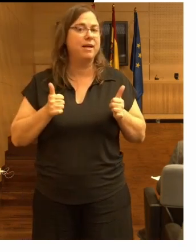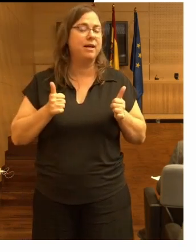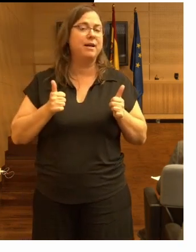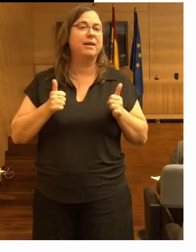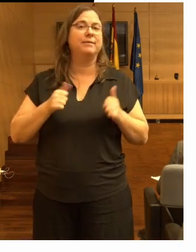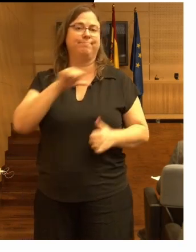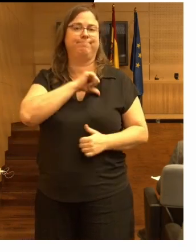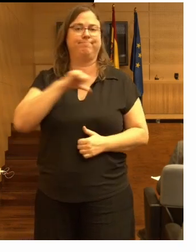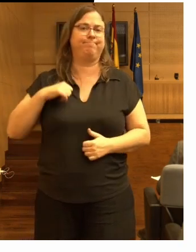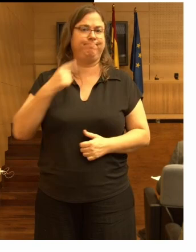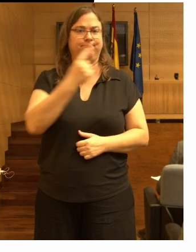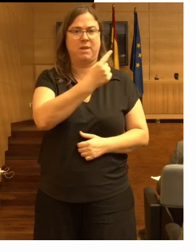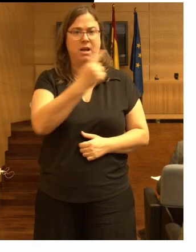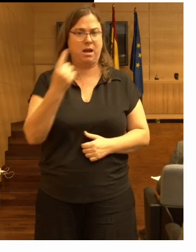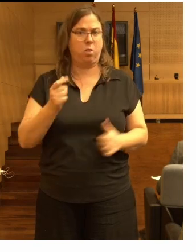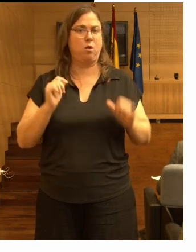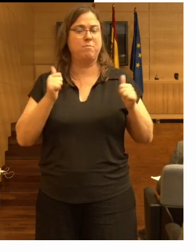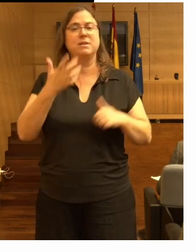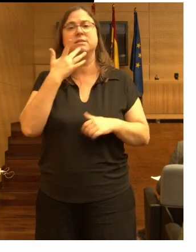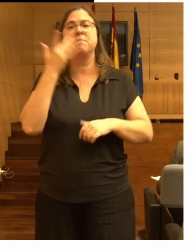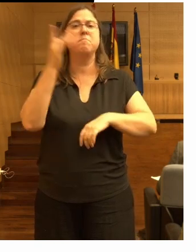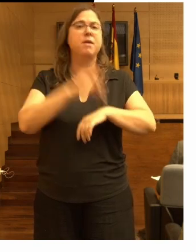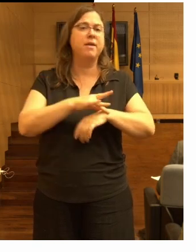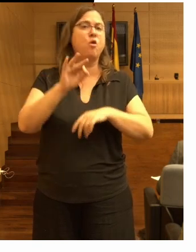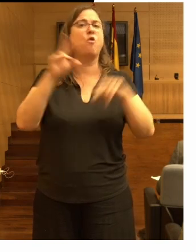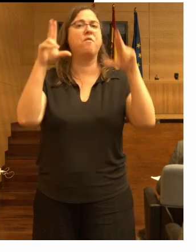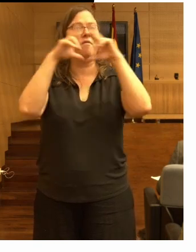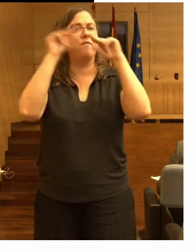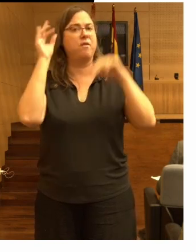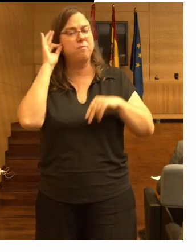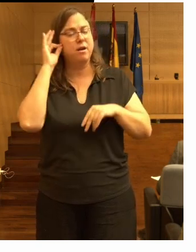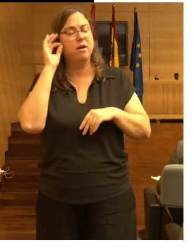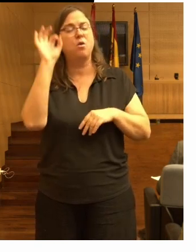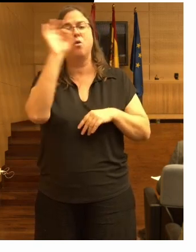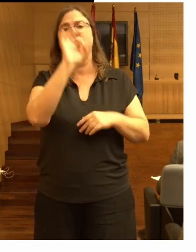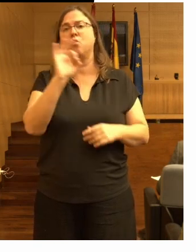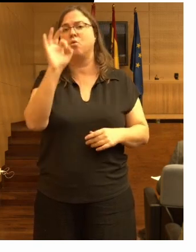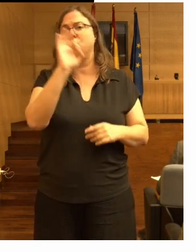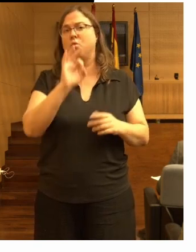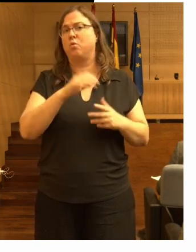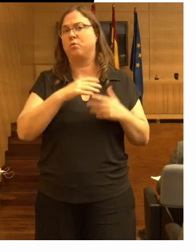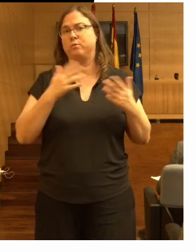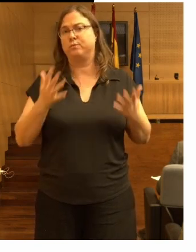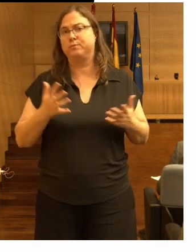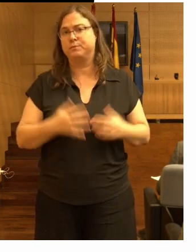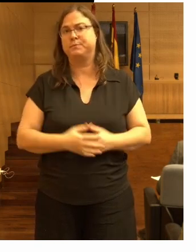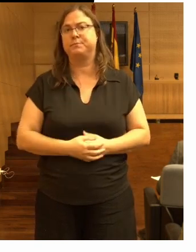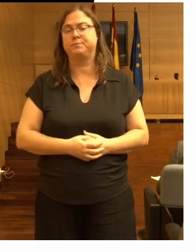nivel individual cuando un médico o una enfermera o un